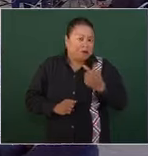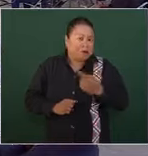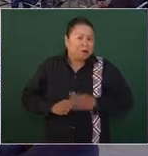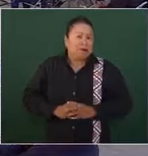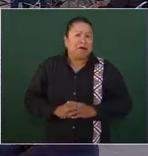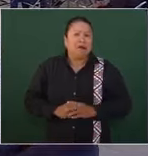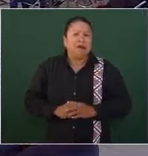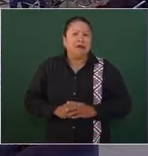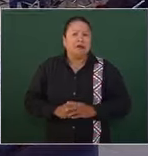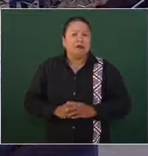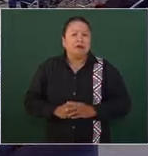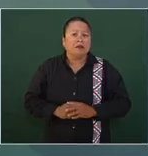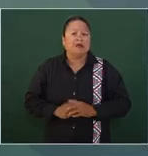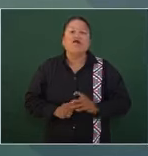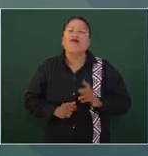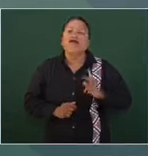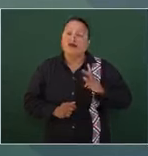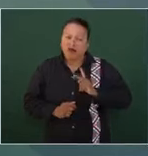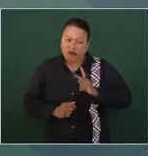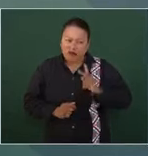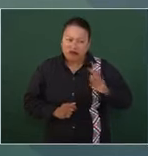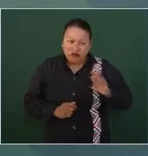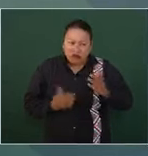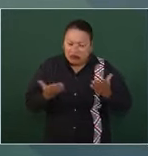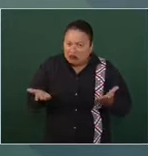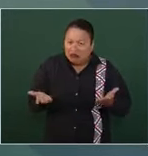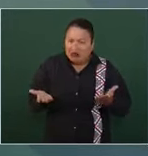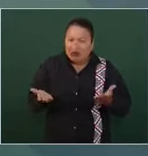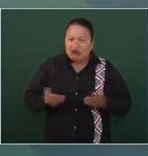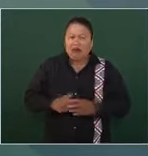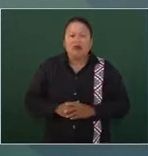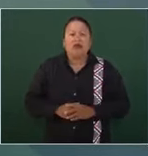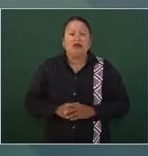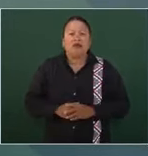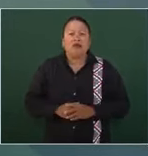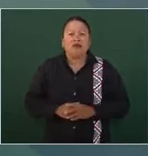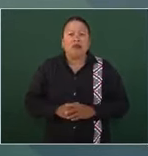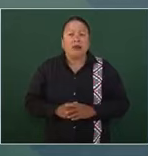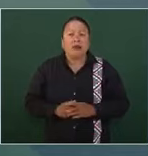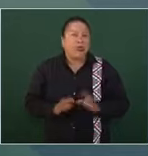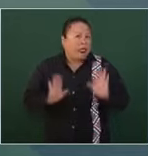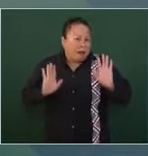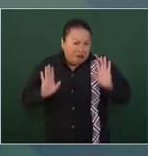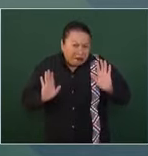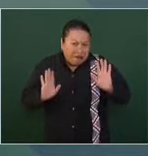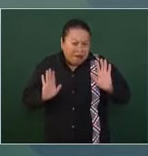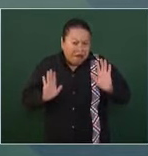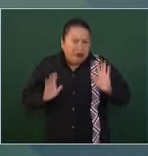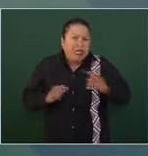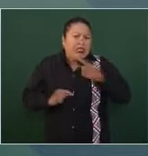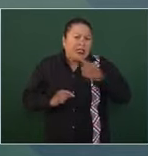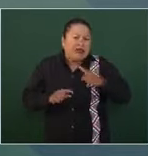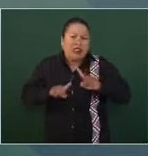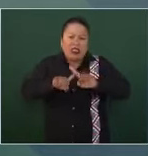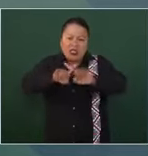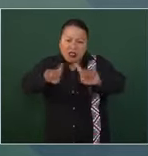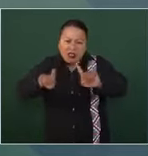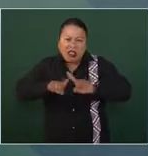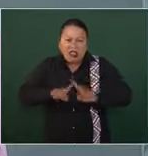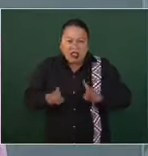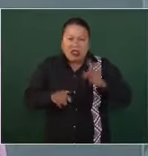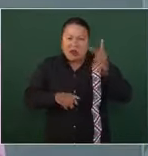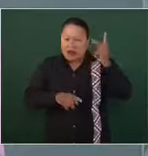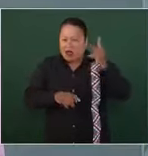en la misma postura de que independientemente de que tengan diferencias políticas,